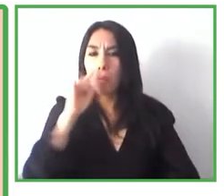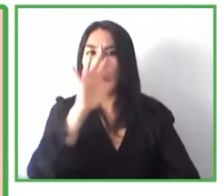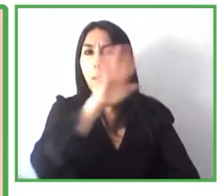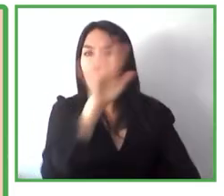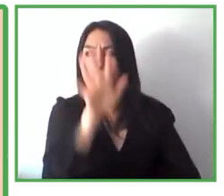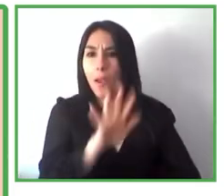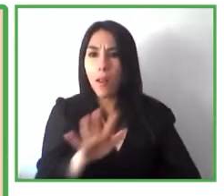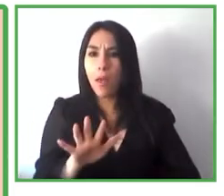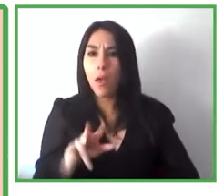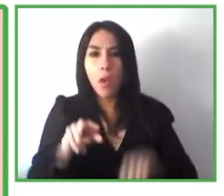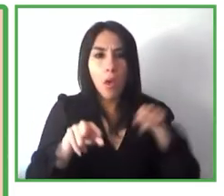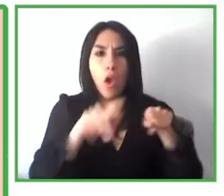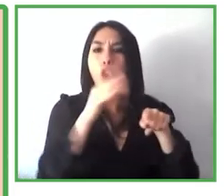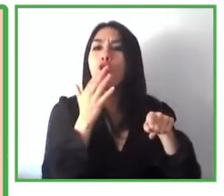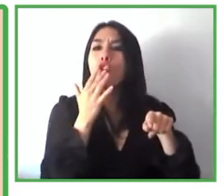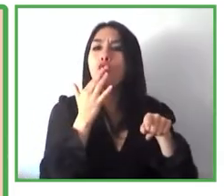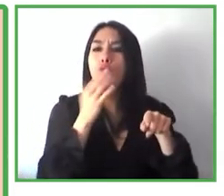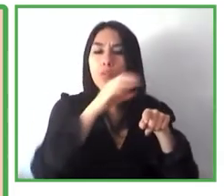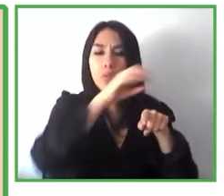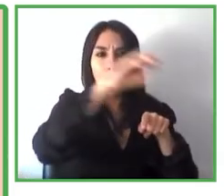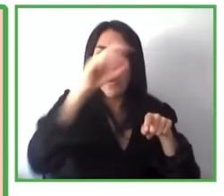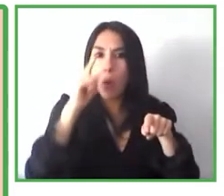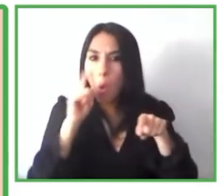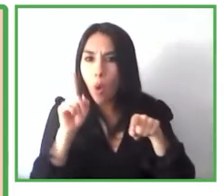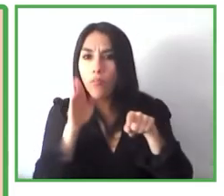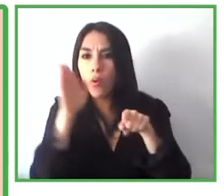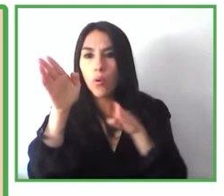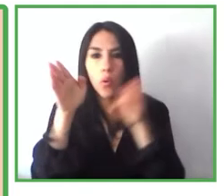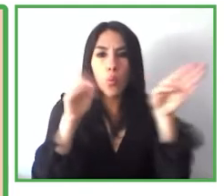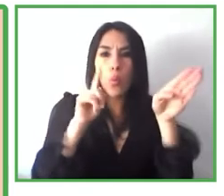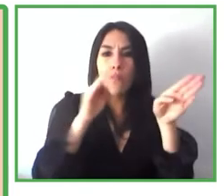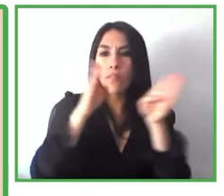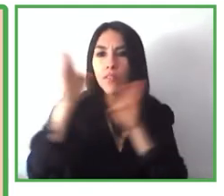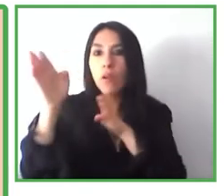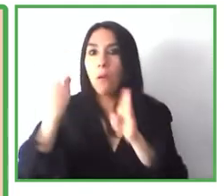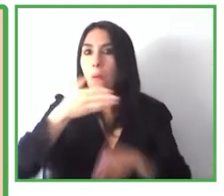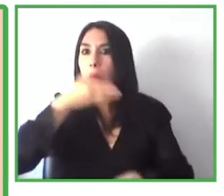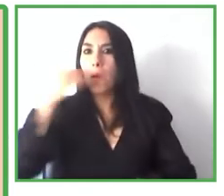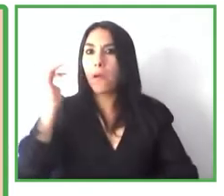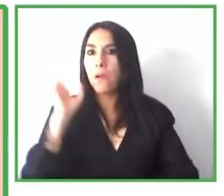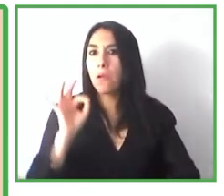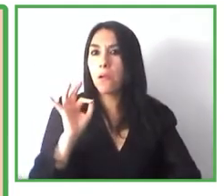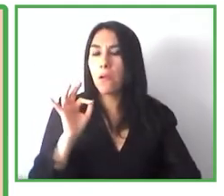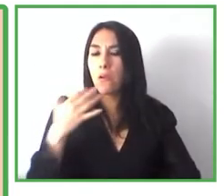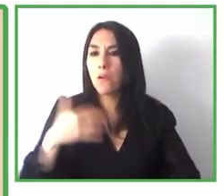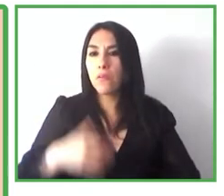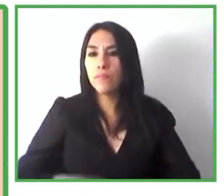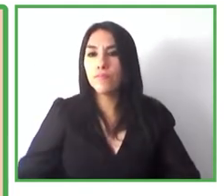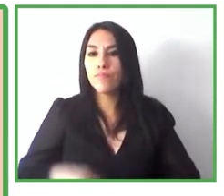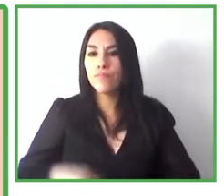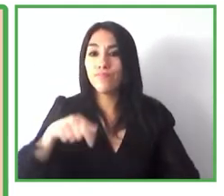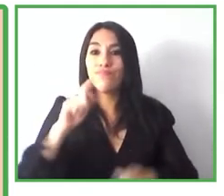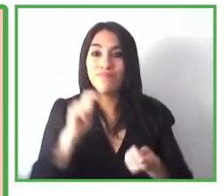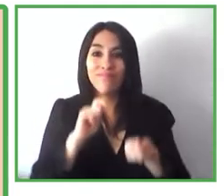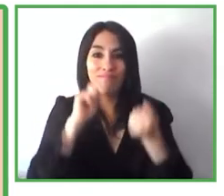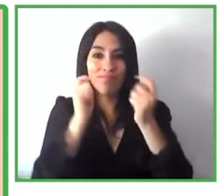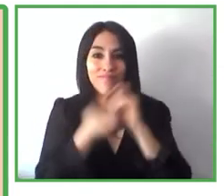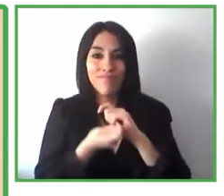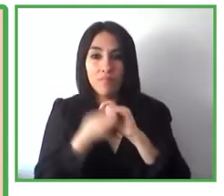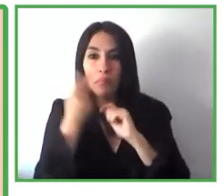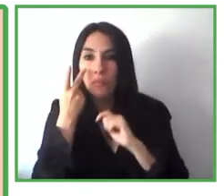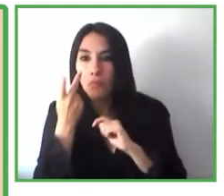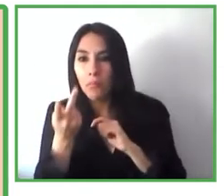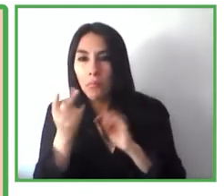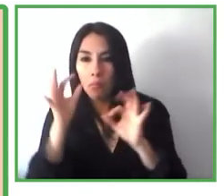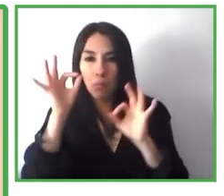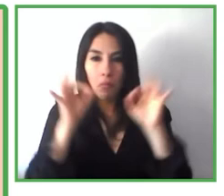mejorando su eficiencia la eficiencia del interiorismo vamos cambiando volvemos a medir y vemos resultados confirmamos si hemos mejorado o no